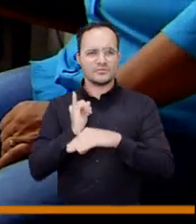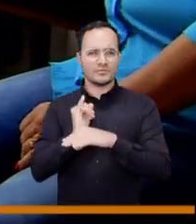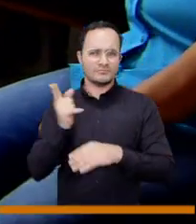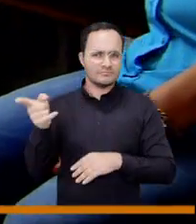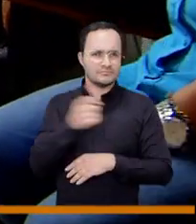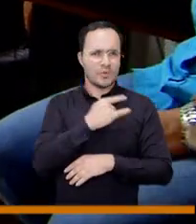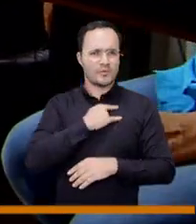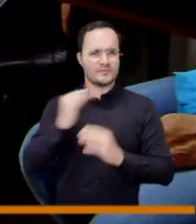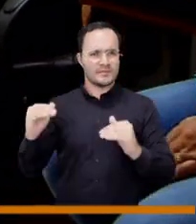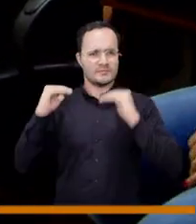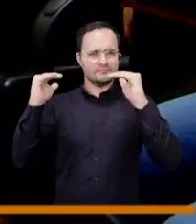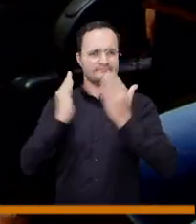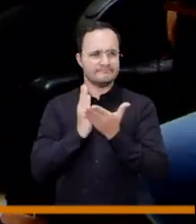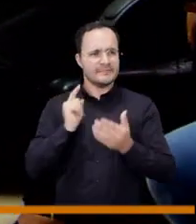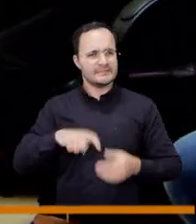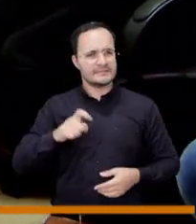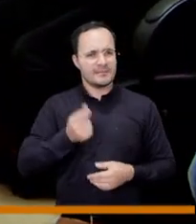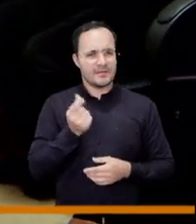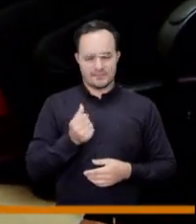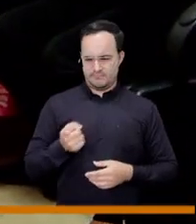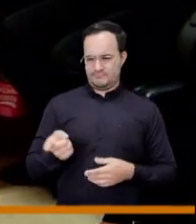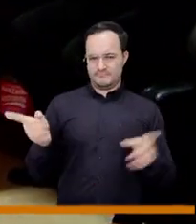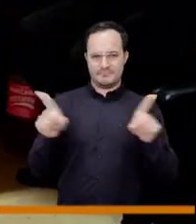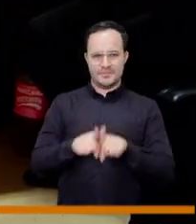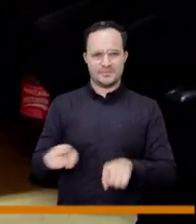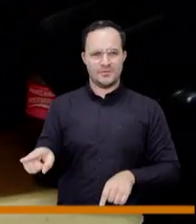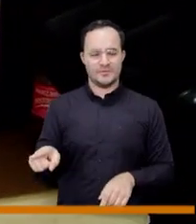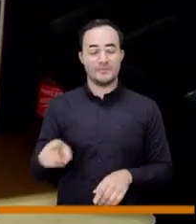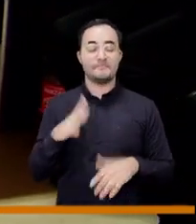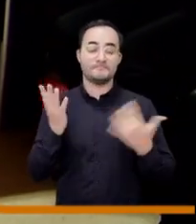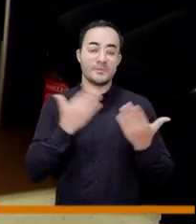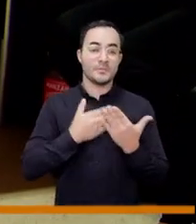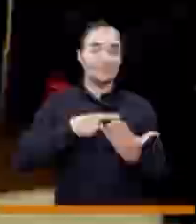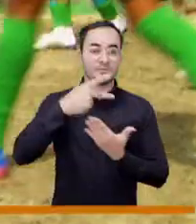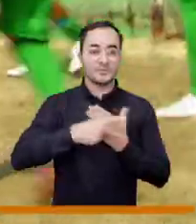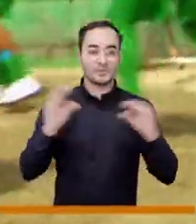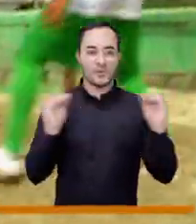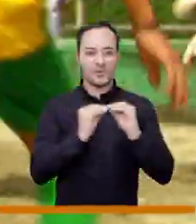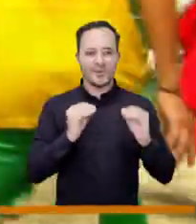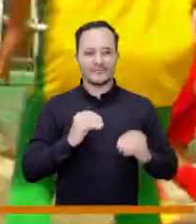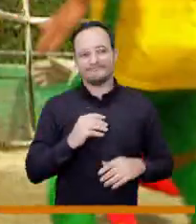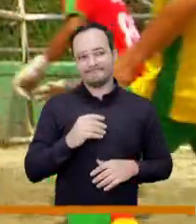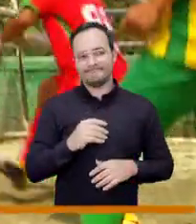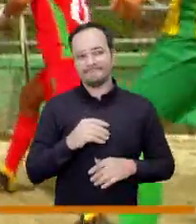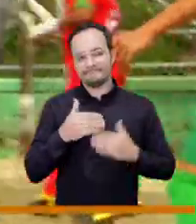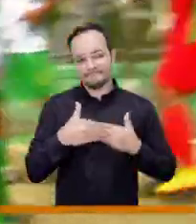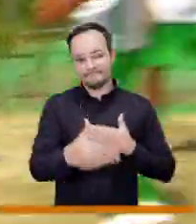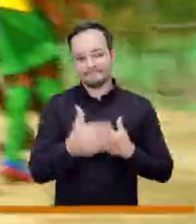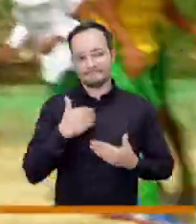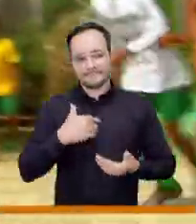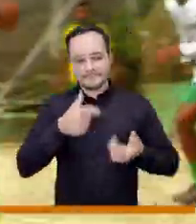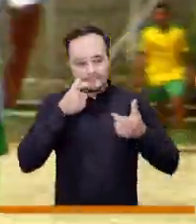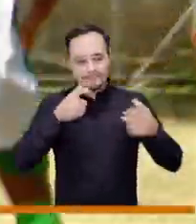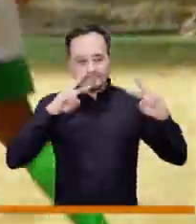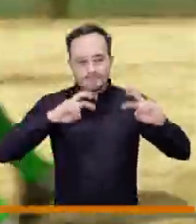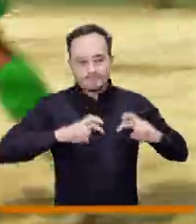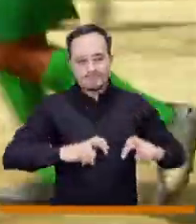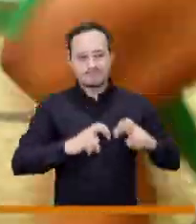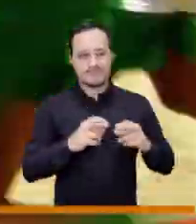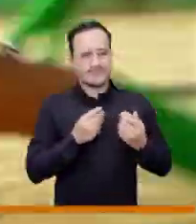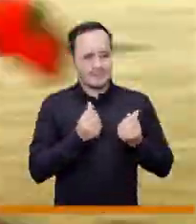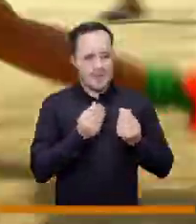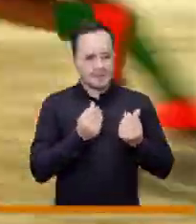ciencias entonces lo que se viene con este proyecto de acuerdo definitivamente es un estudio muy consciencioso de dónde